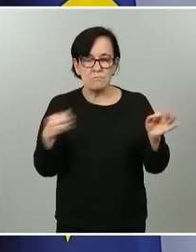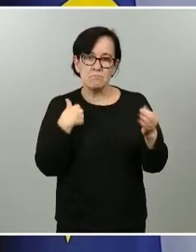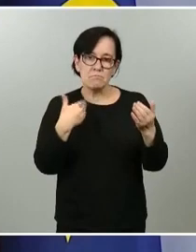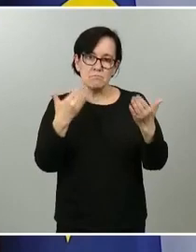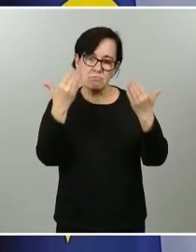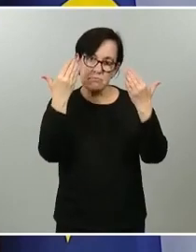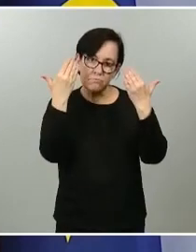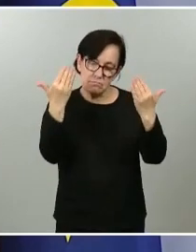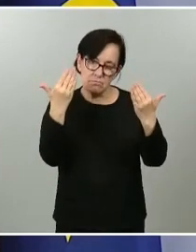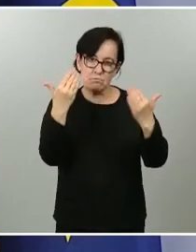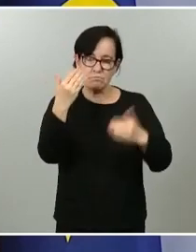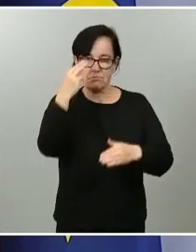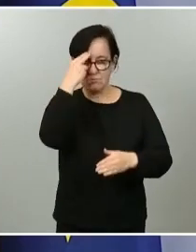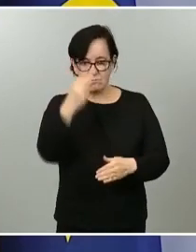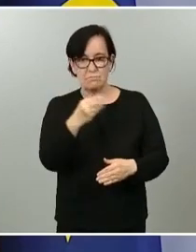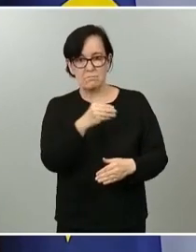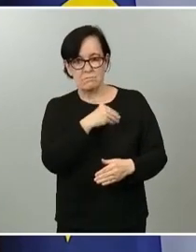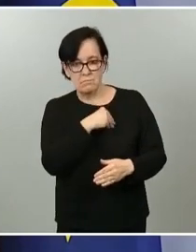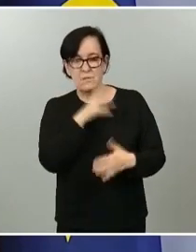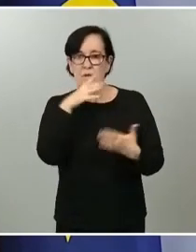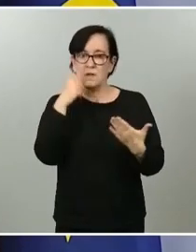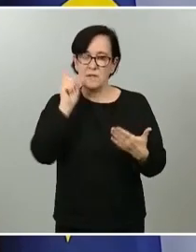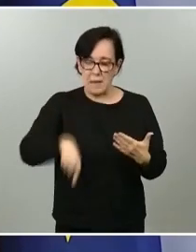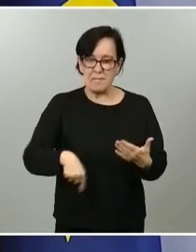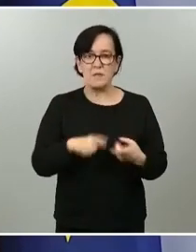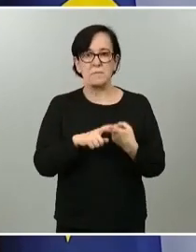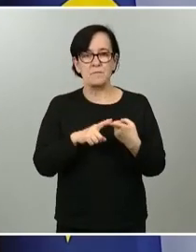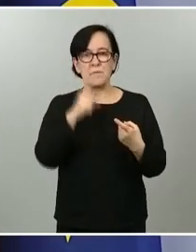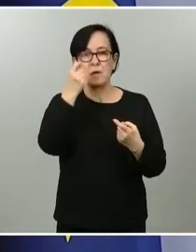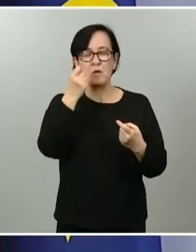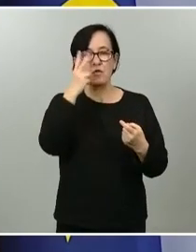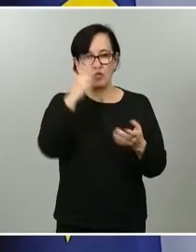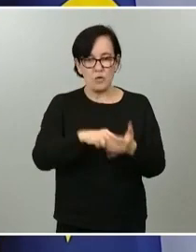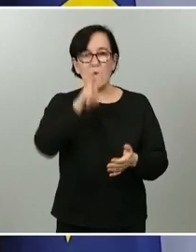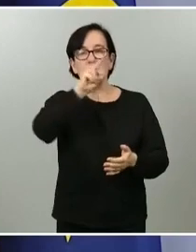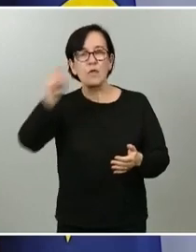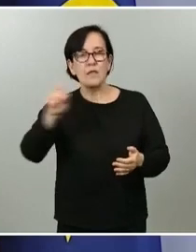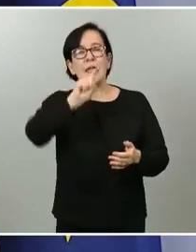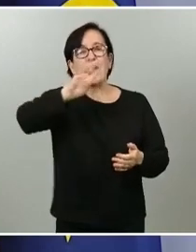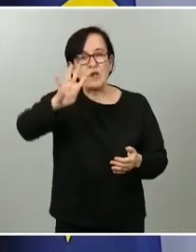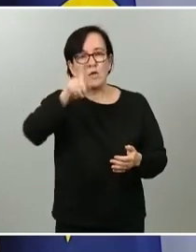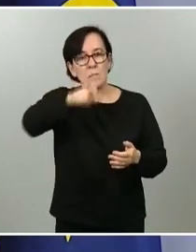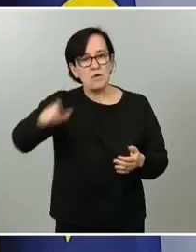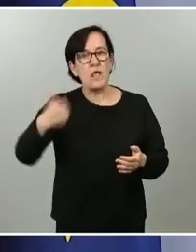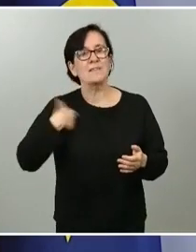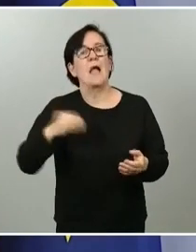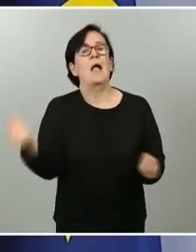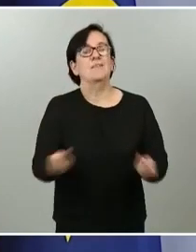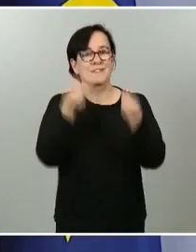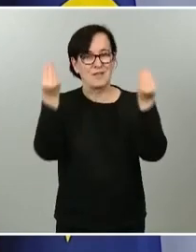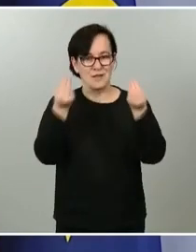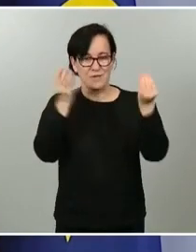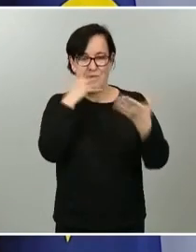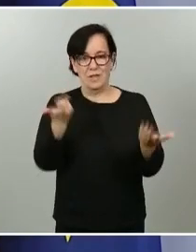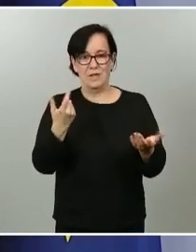condolencias y constatar también que 2.214 personas se han recuperado del COVID-19